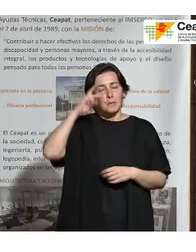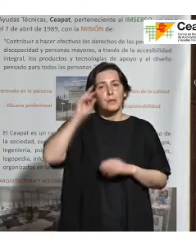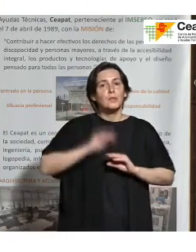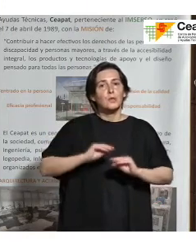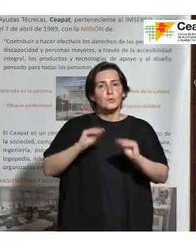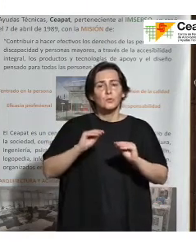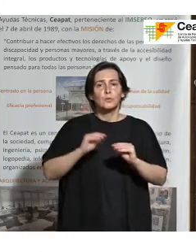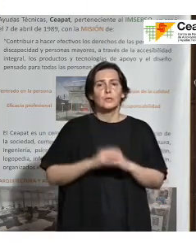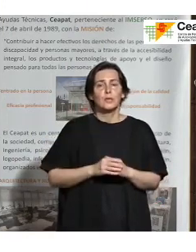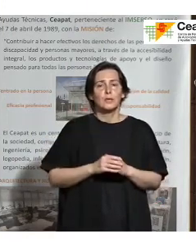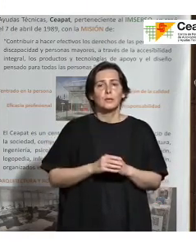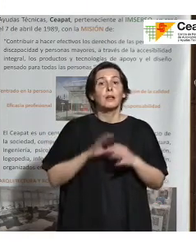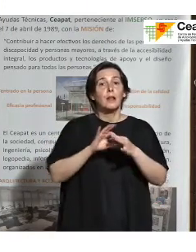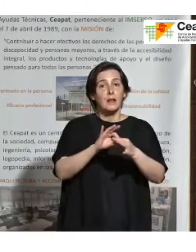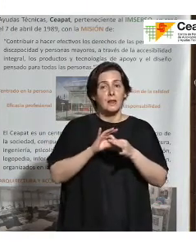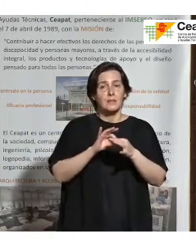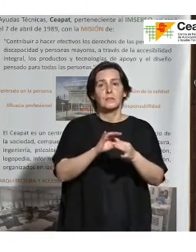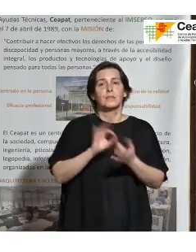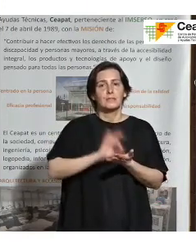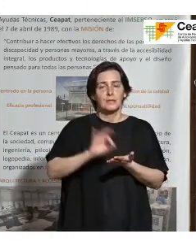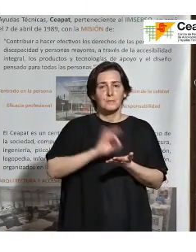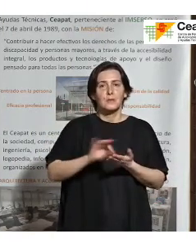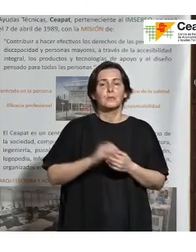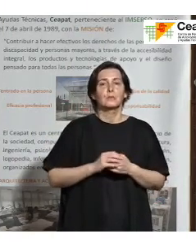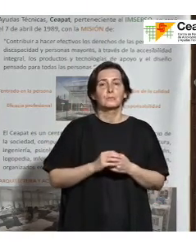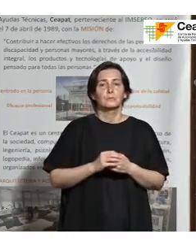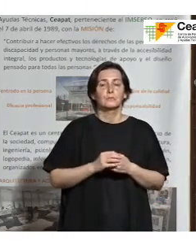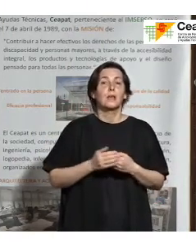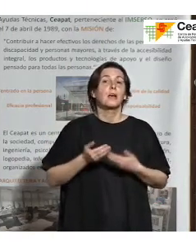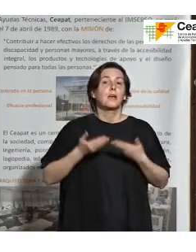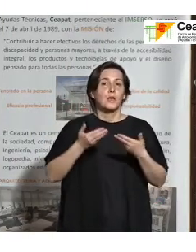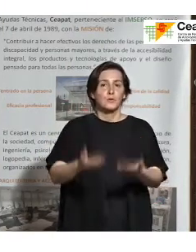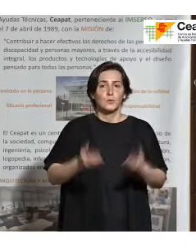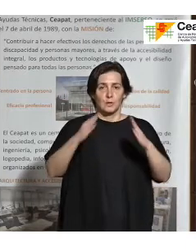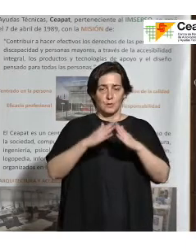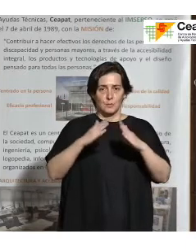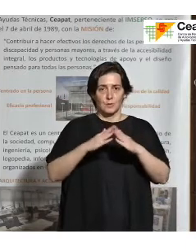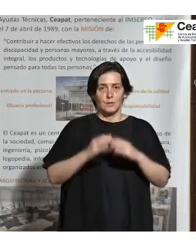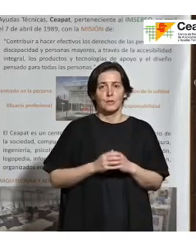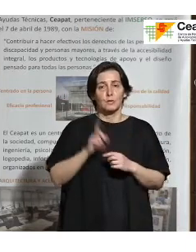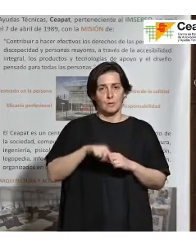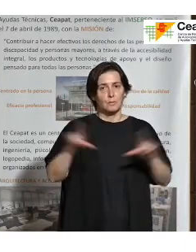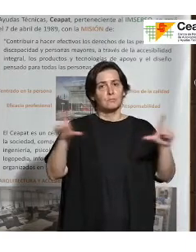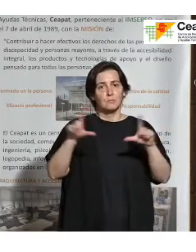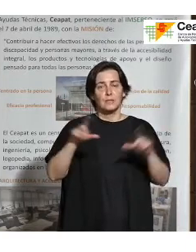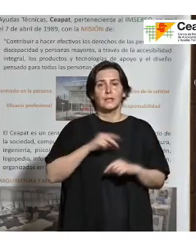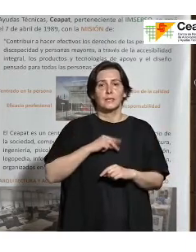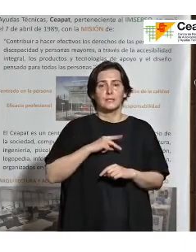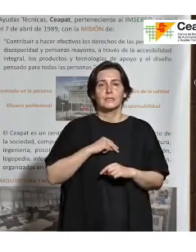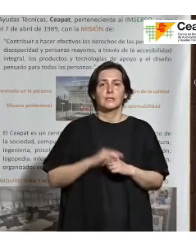pues vinculada al servicio de ayuda a domicilio y teleasistencia,